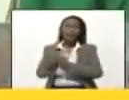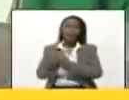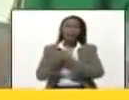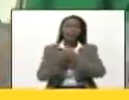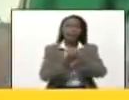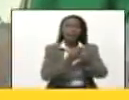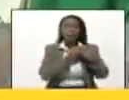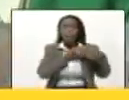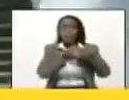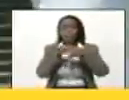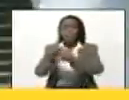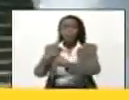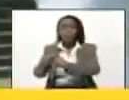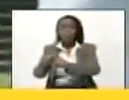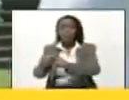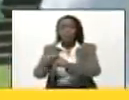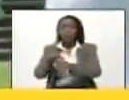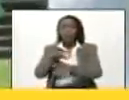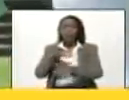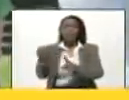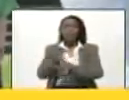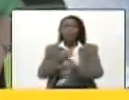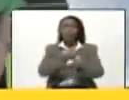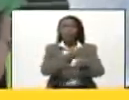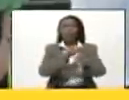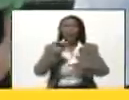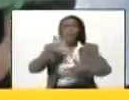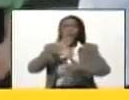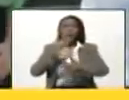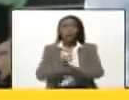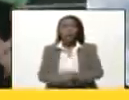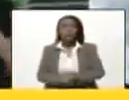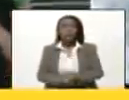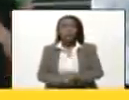la colonización, la conquista y el genocidio de América.